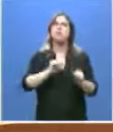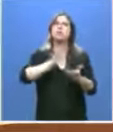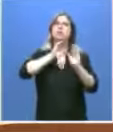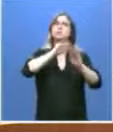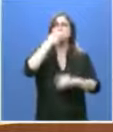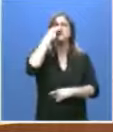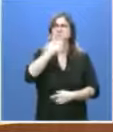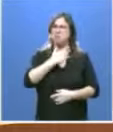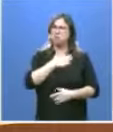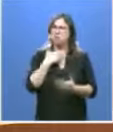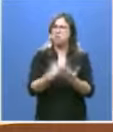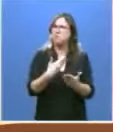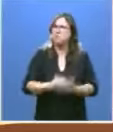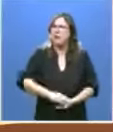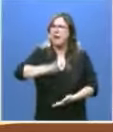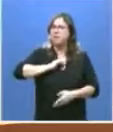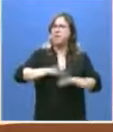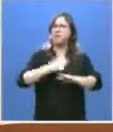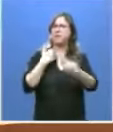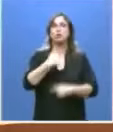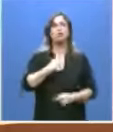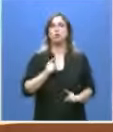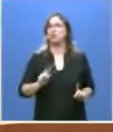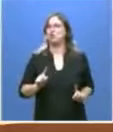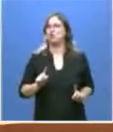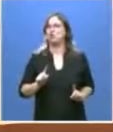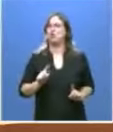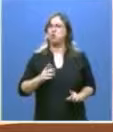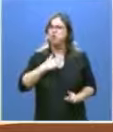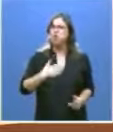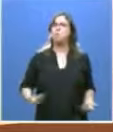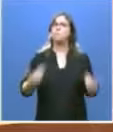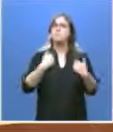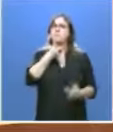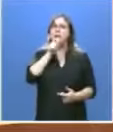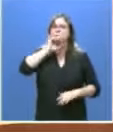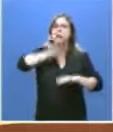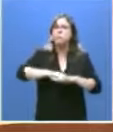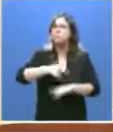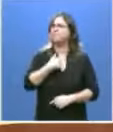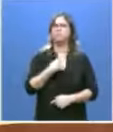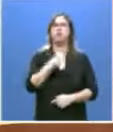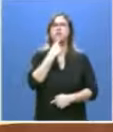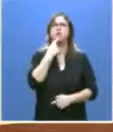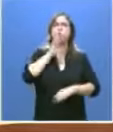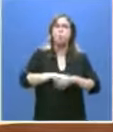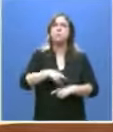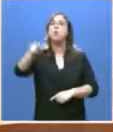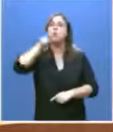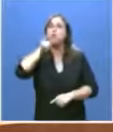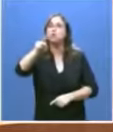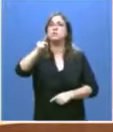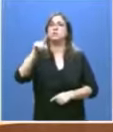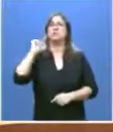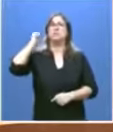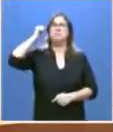pero yo no soy el que tiene que demostrar capacidad de diálogo y de consenso. Yo no soy el que tiene que demostrar que tiene palabra y la cumple. Son ustedes que se la